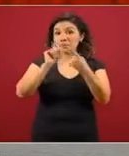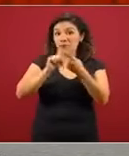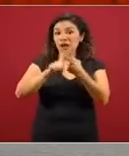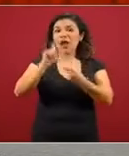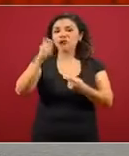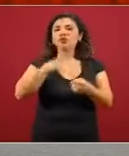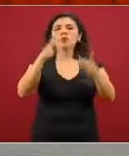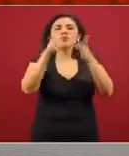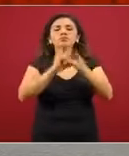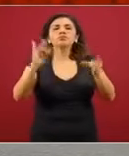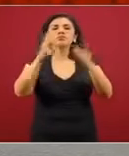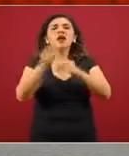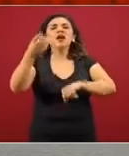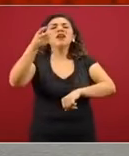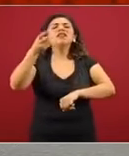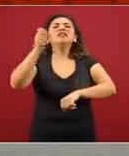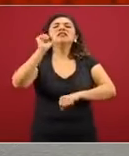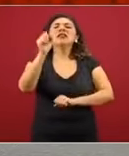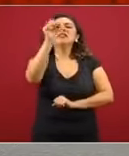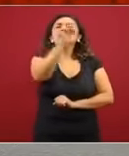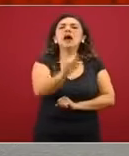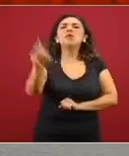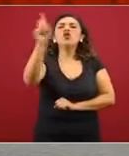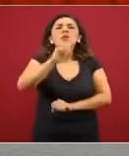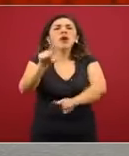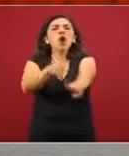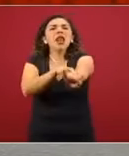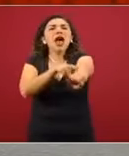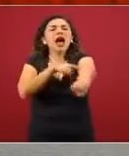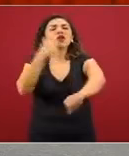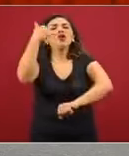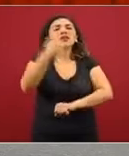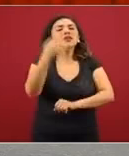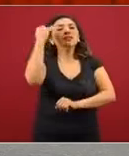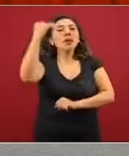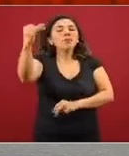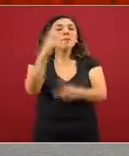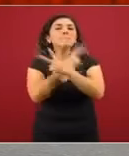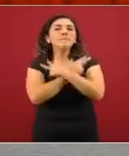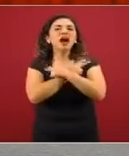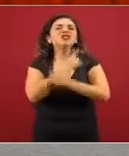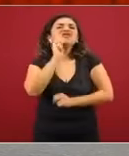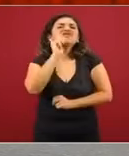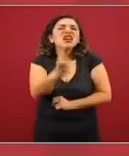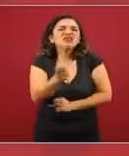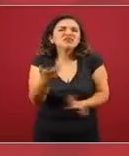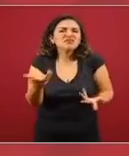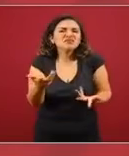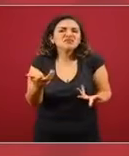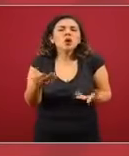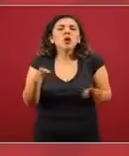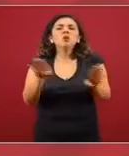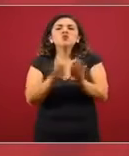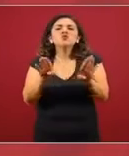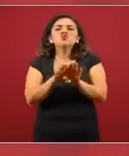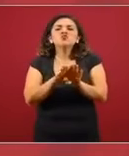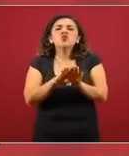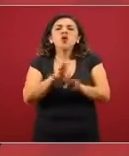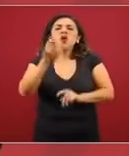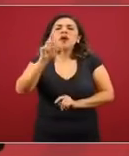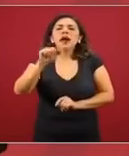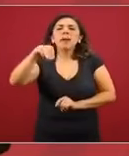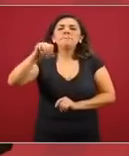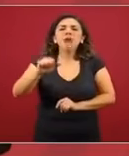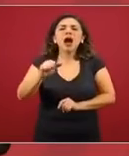los fines de semana largo y periodo vacacional, lo que es ocupación de rama y también